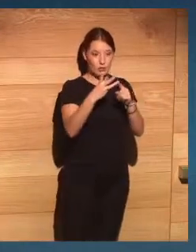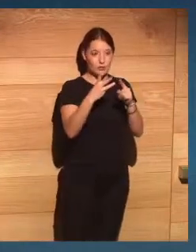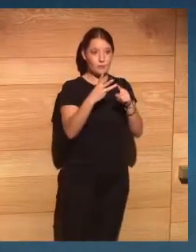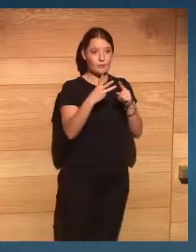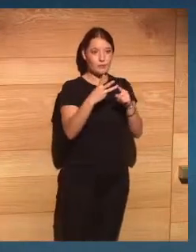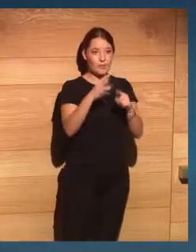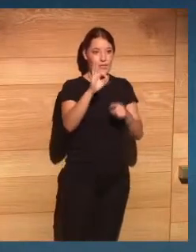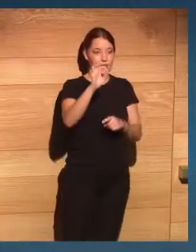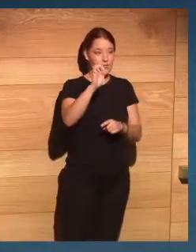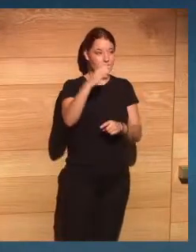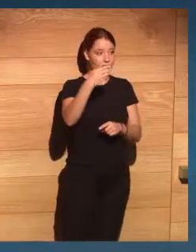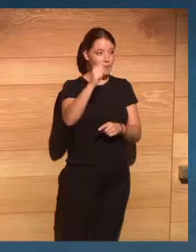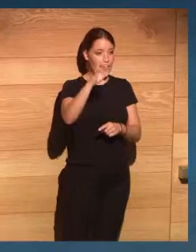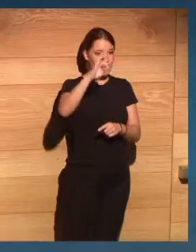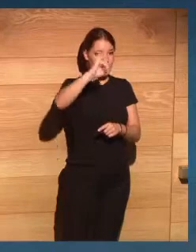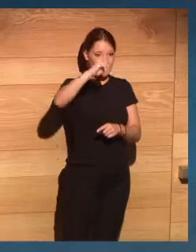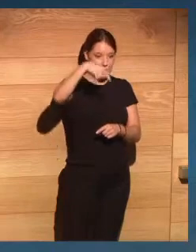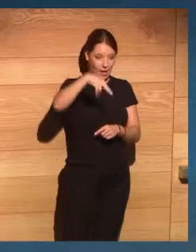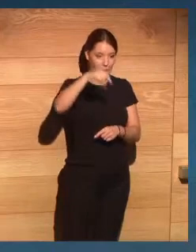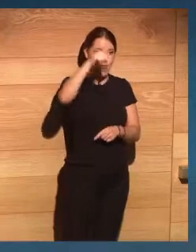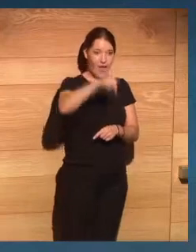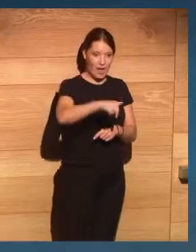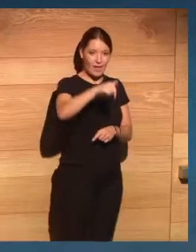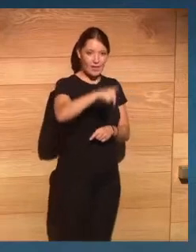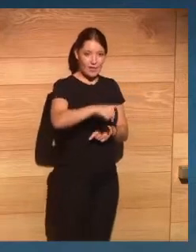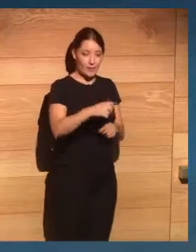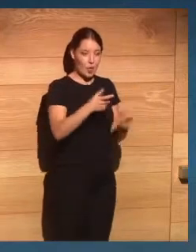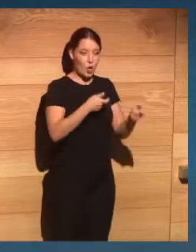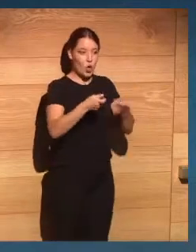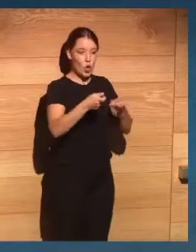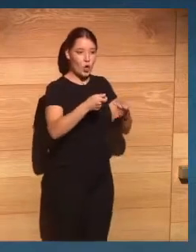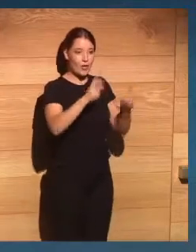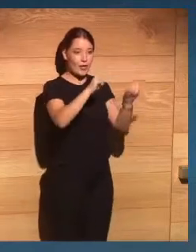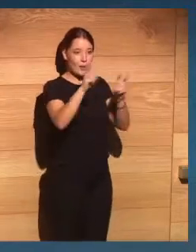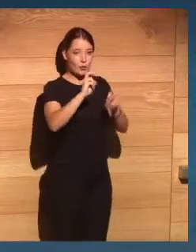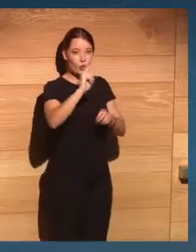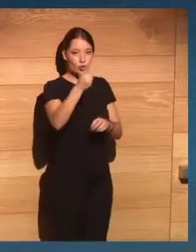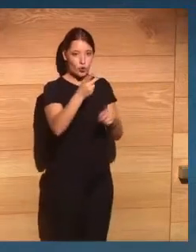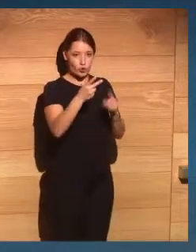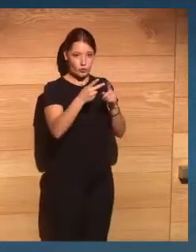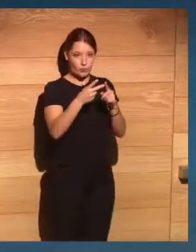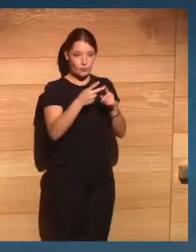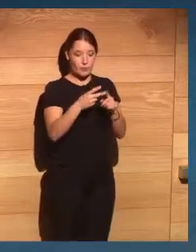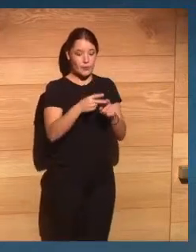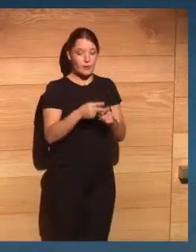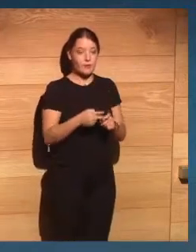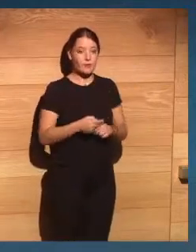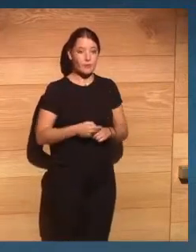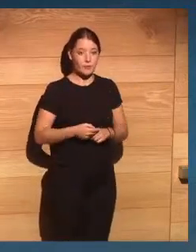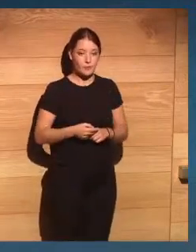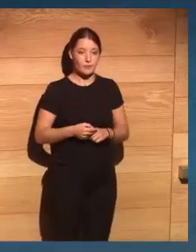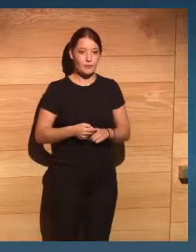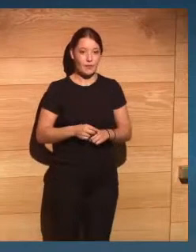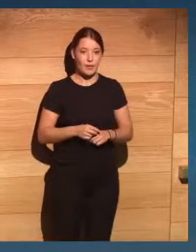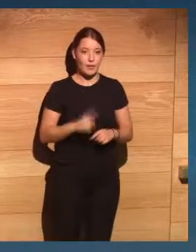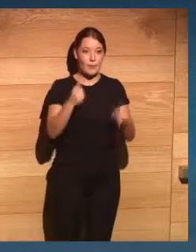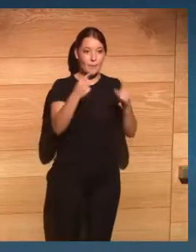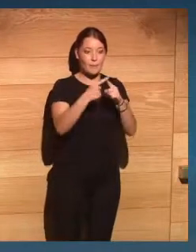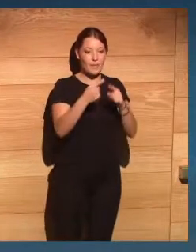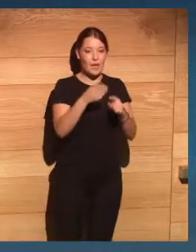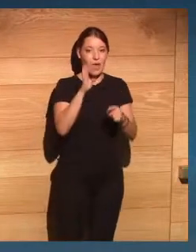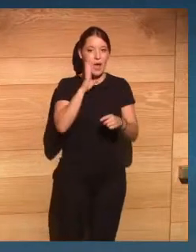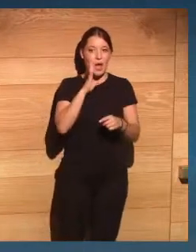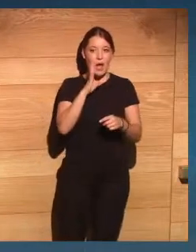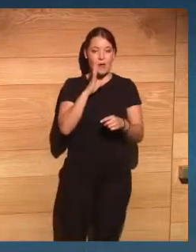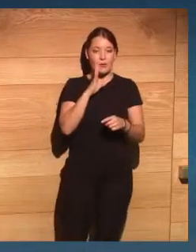Sebastián Reina que además nos acompaña está por aquí ha coordinado dos capítulos uno muy importante que hemos hablado sobre lo que es el paso de la